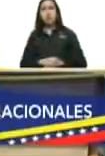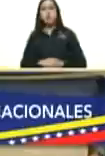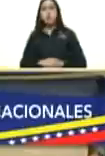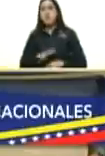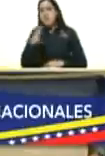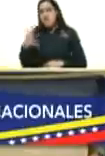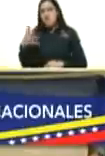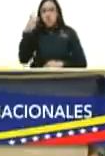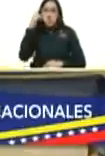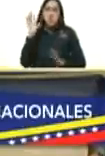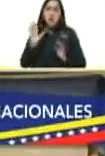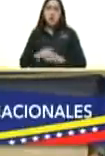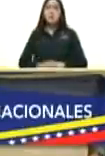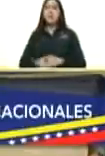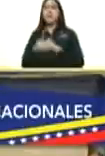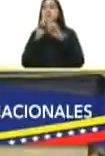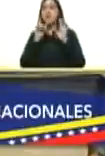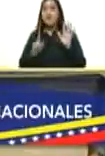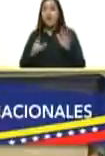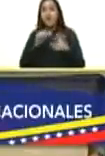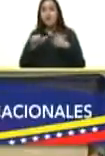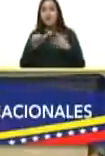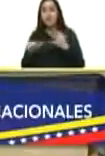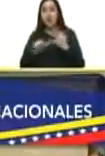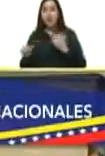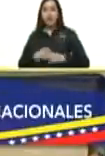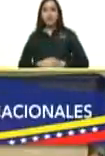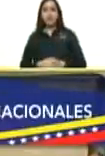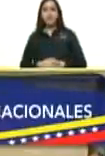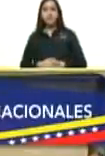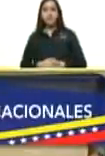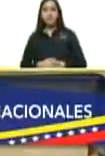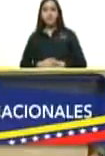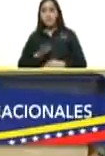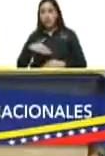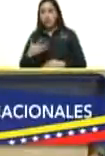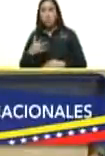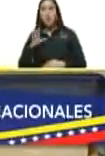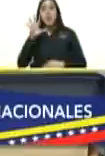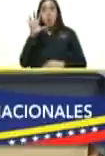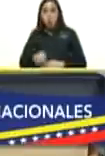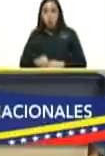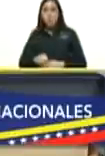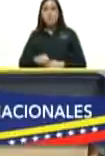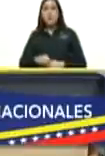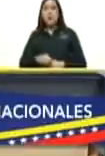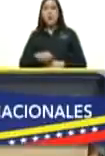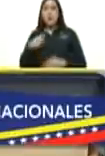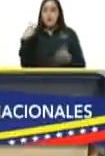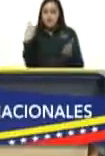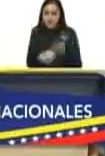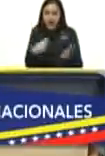pasaron seis semanas para conseguir cómo pagar